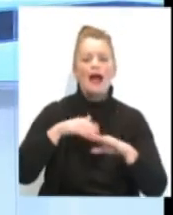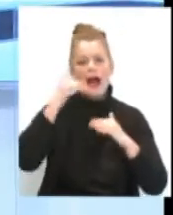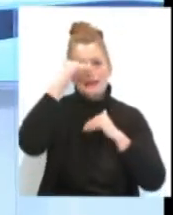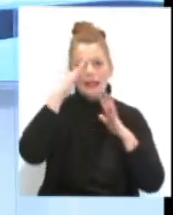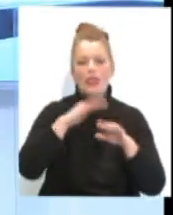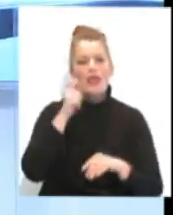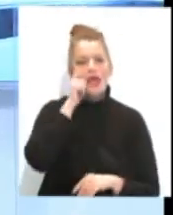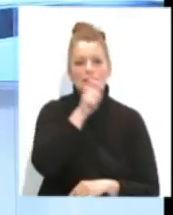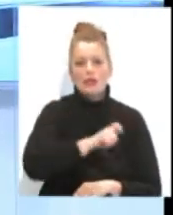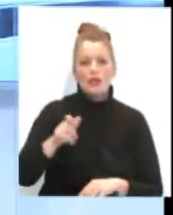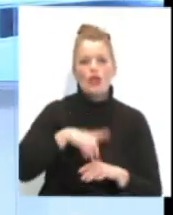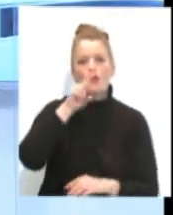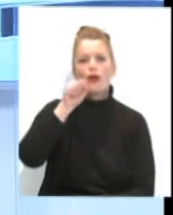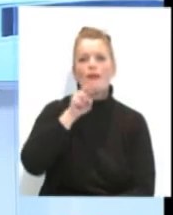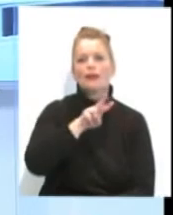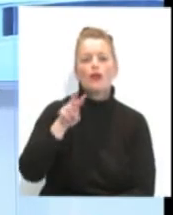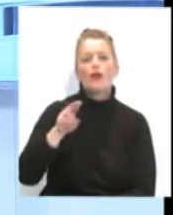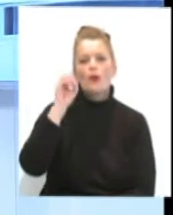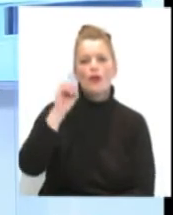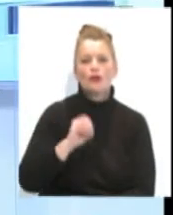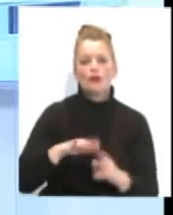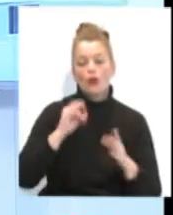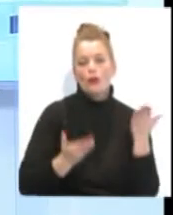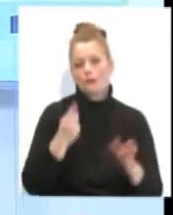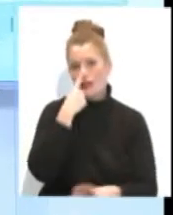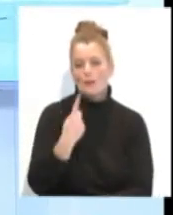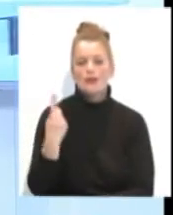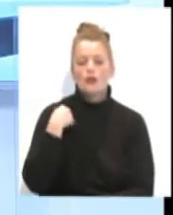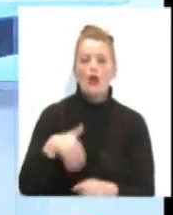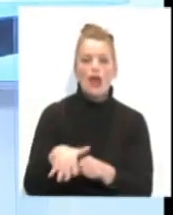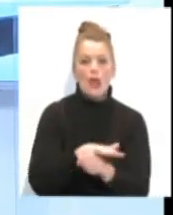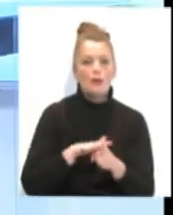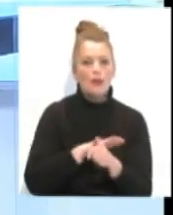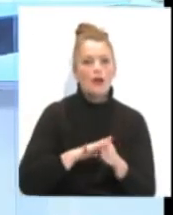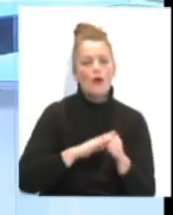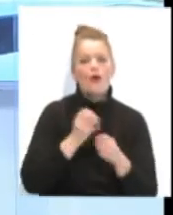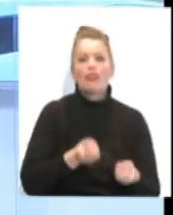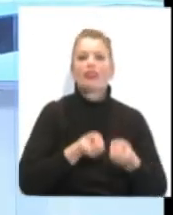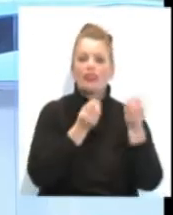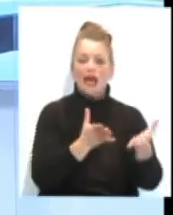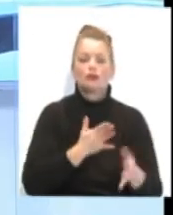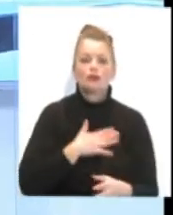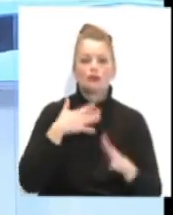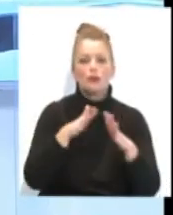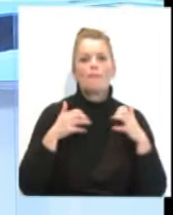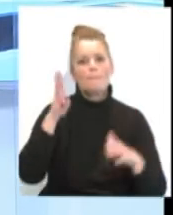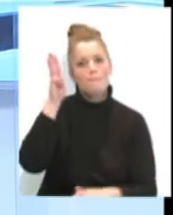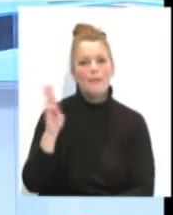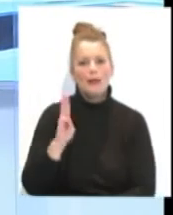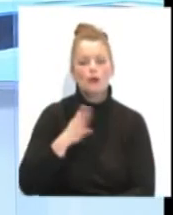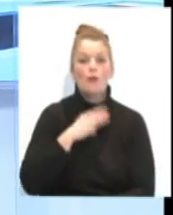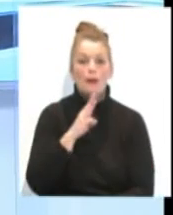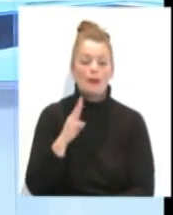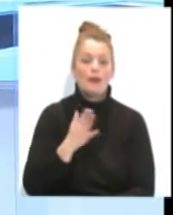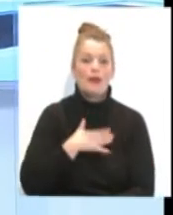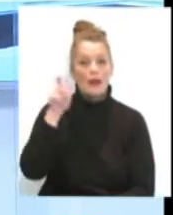de un 12,22% respecto al año anterior en la provincia. Son datos aportados por el parlamentario andaluz del PP por